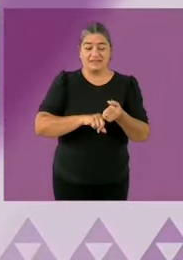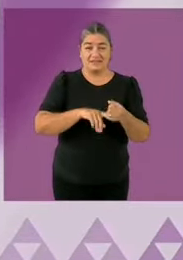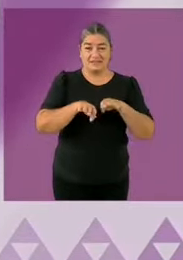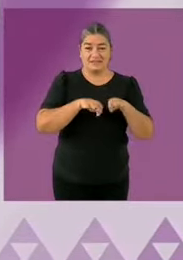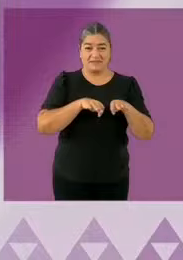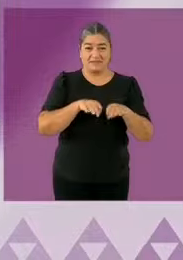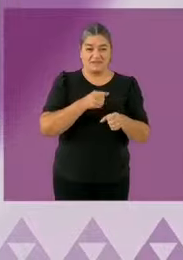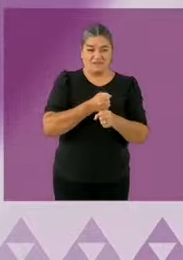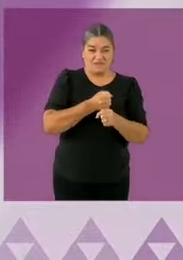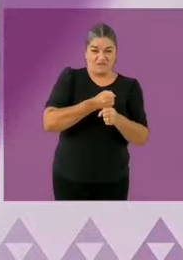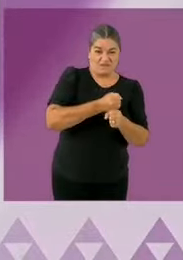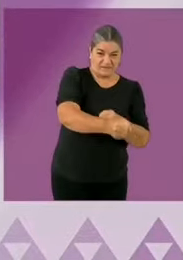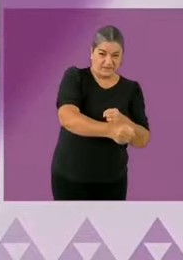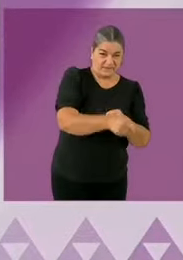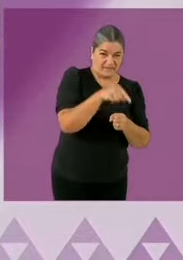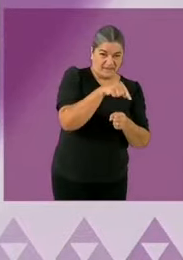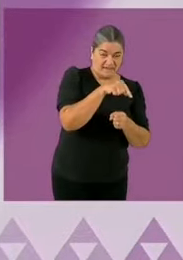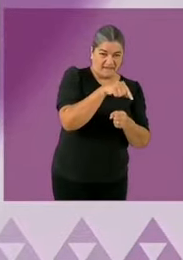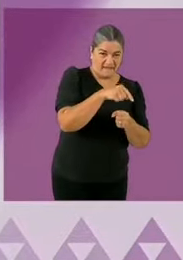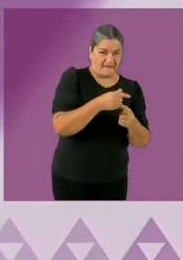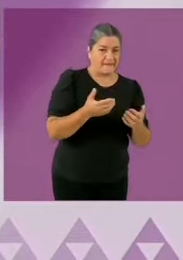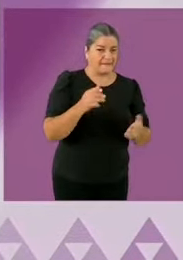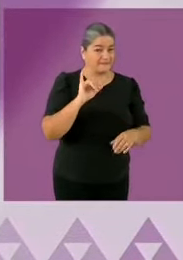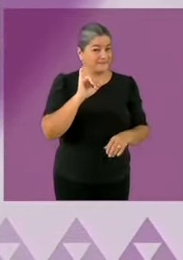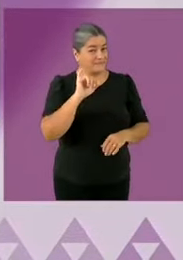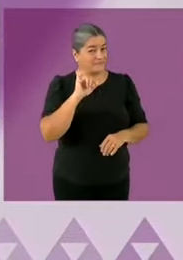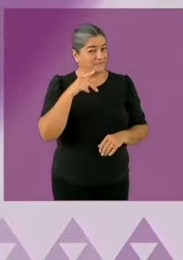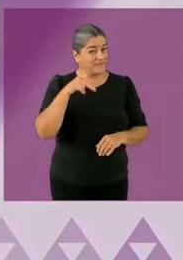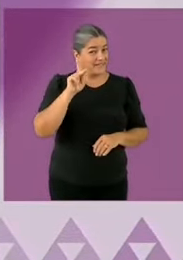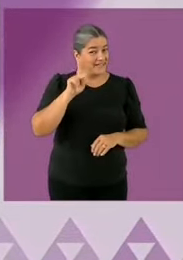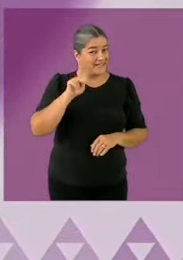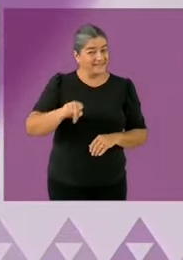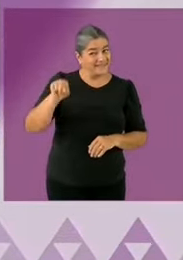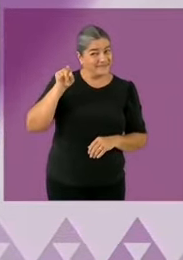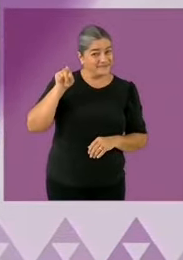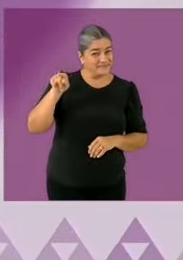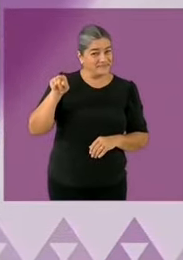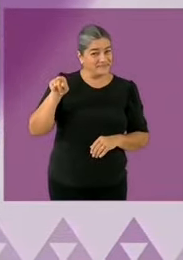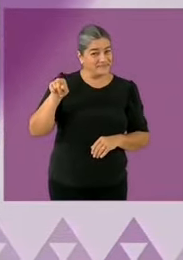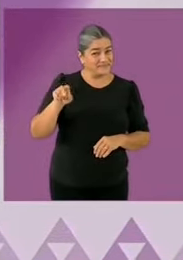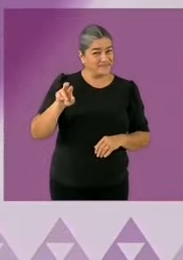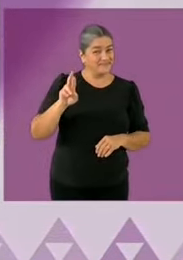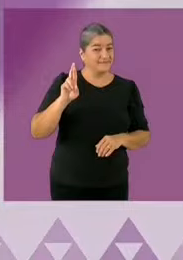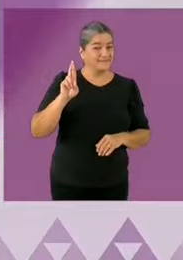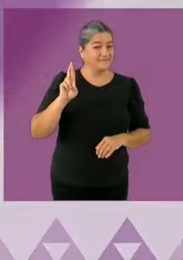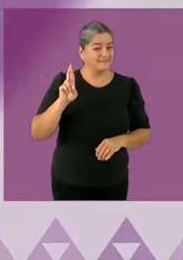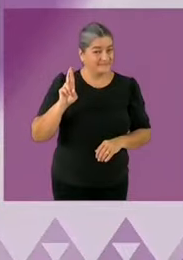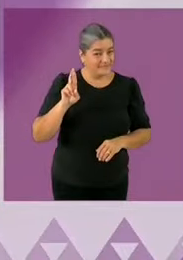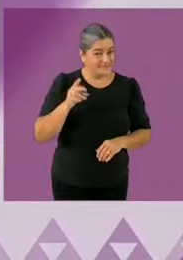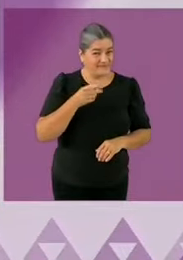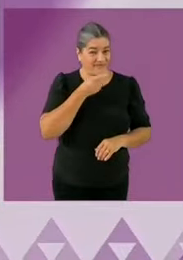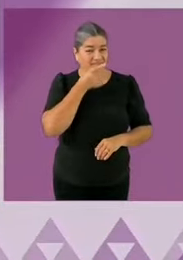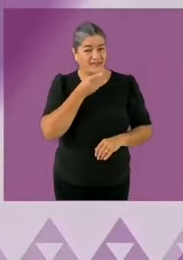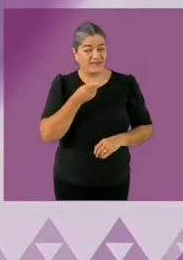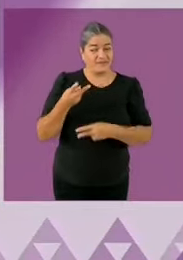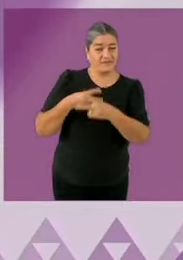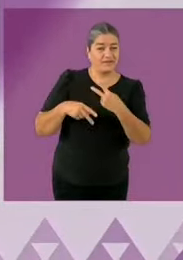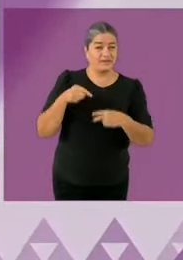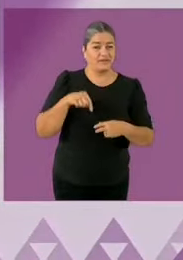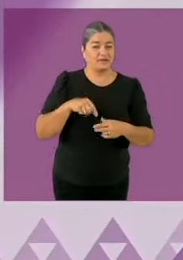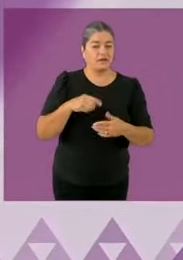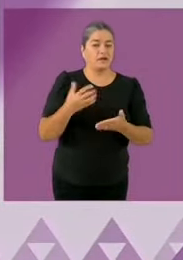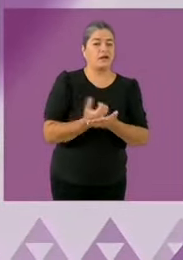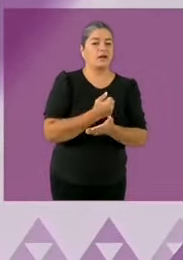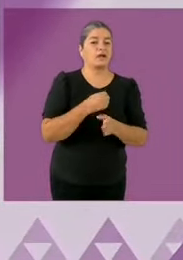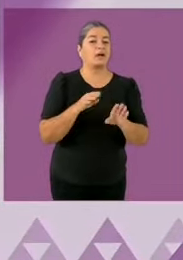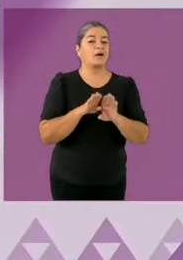llegó por un pacto corrupto firmado en Coahuila bueno para este tema nosotros hicimos varias leyes en la ciudad de